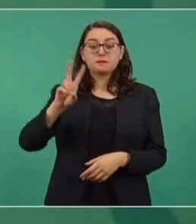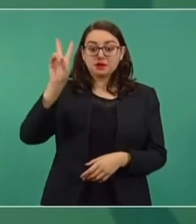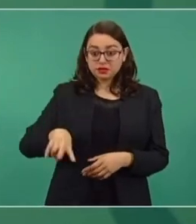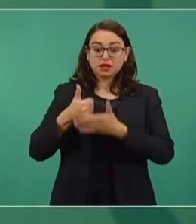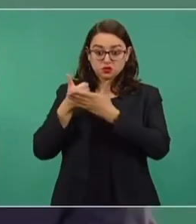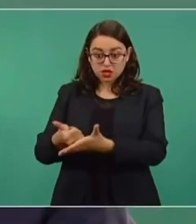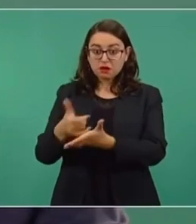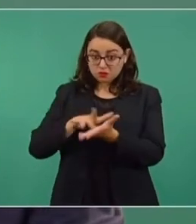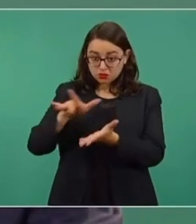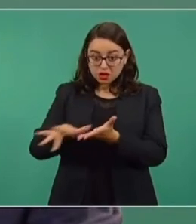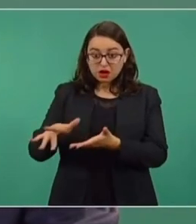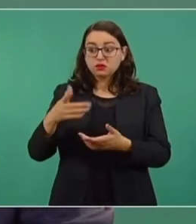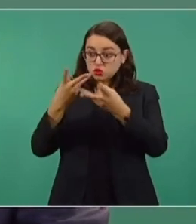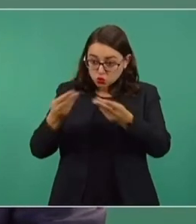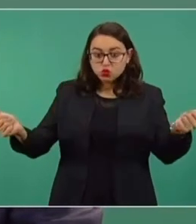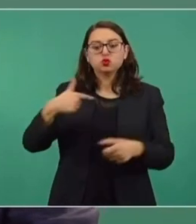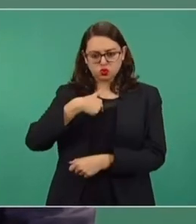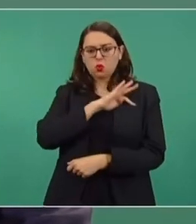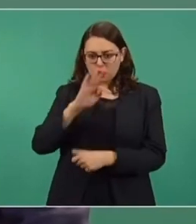estoy a las órdenes de ellos.